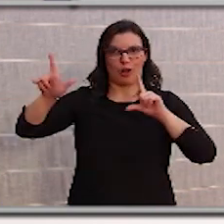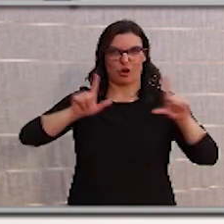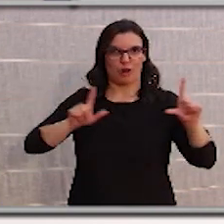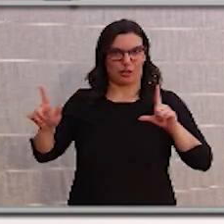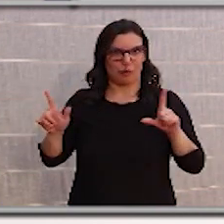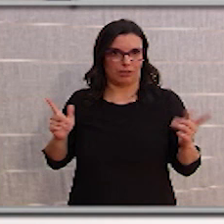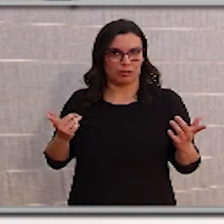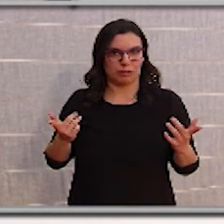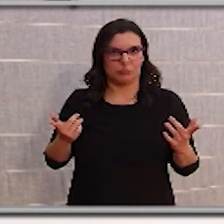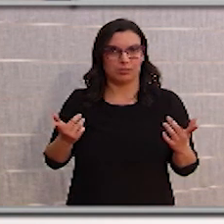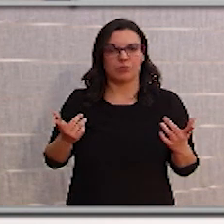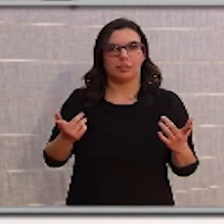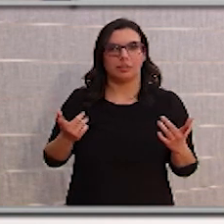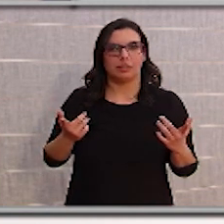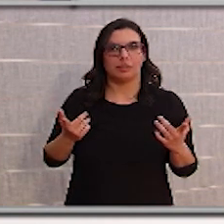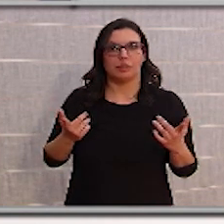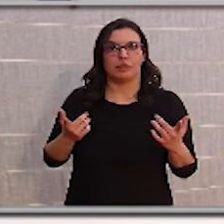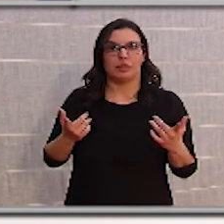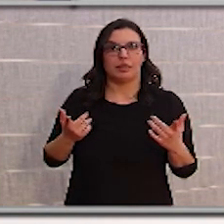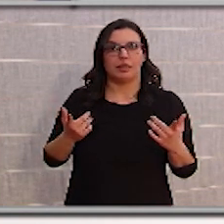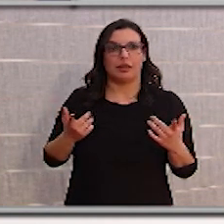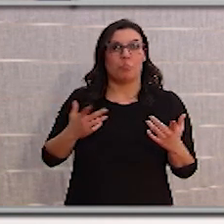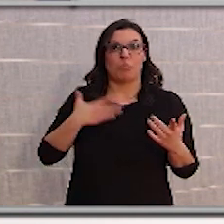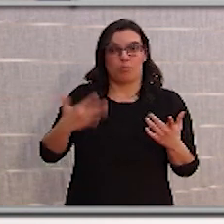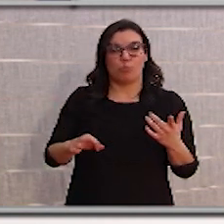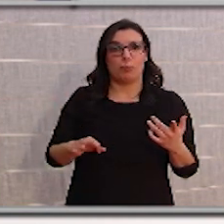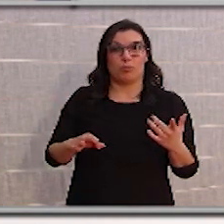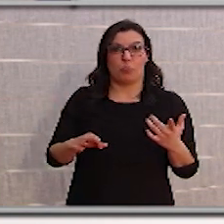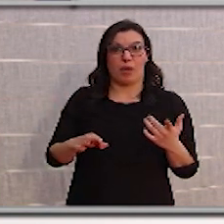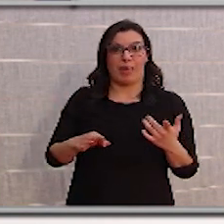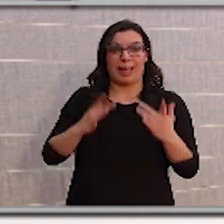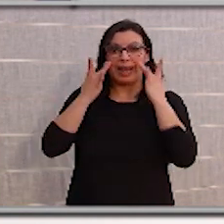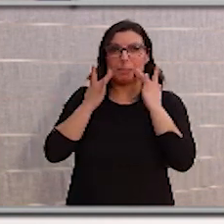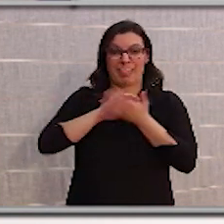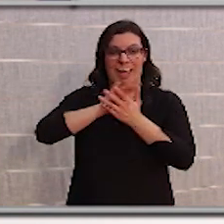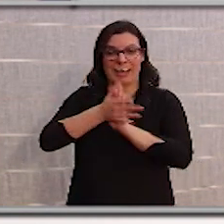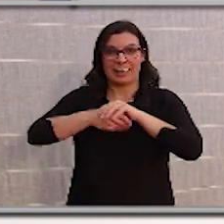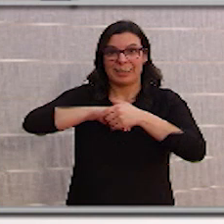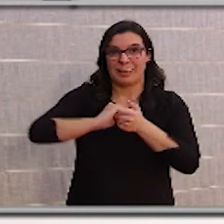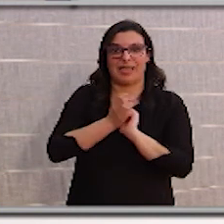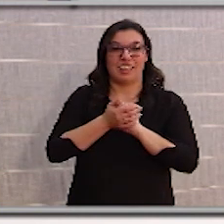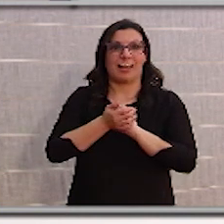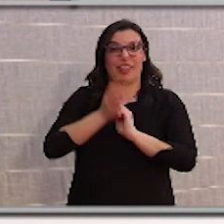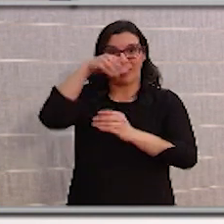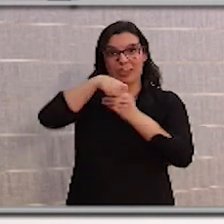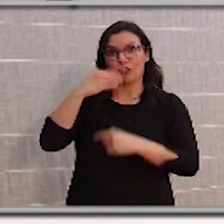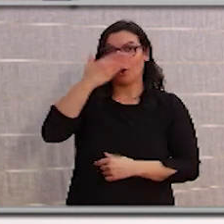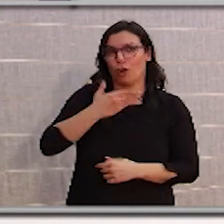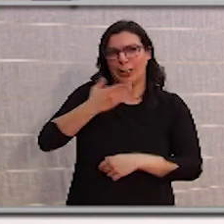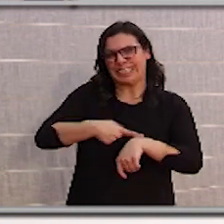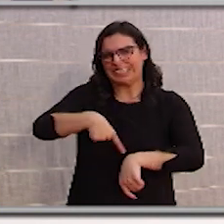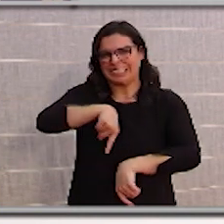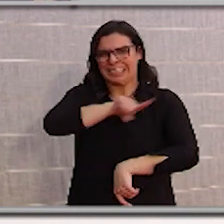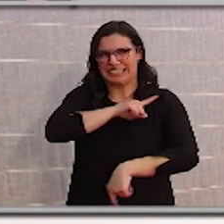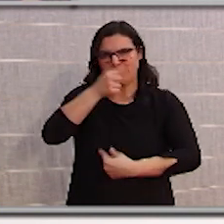tenemos a los chicos con más medidas higiénicas, probablemente que muchas veces están en casa. Nosotros están extremando las medidas de higiene.